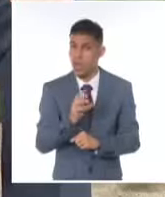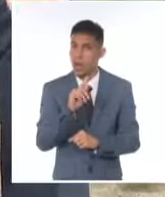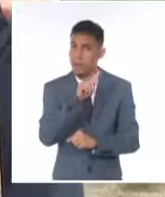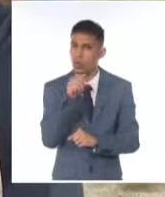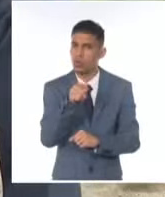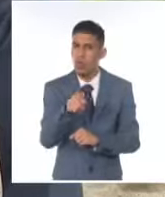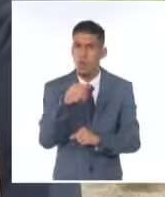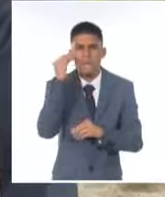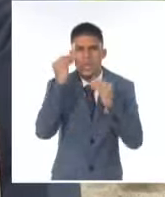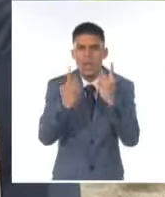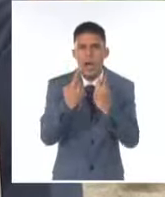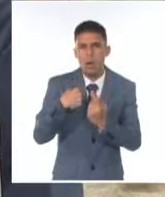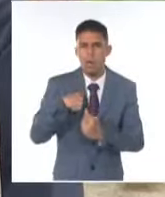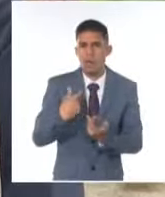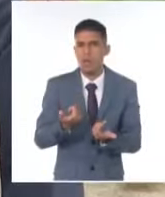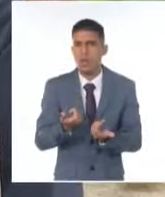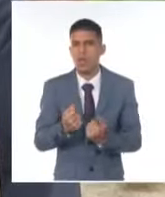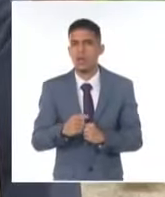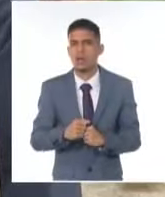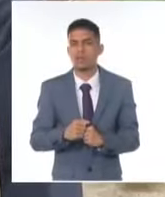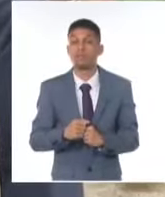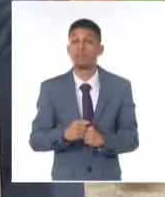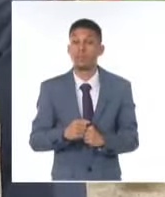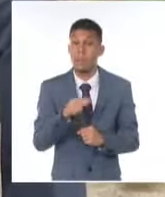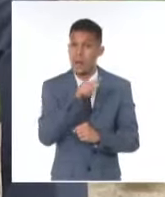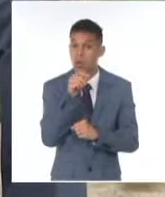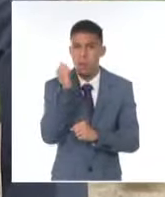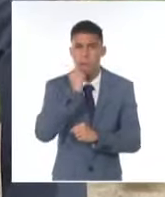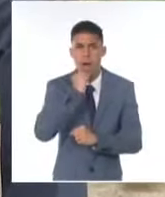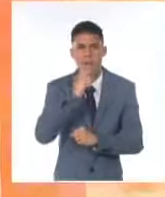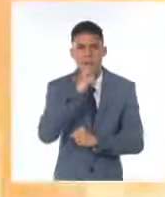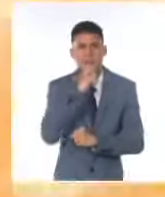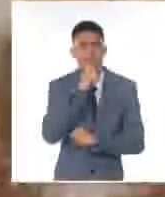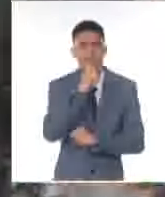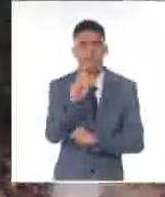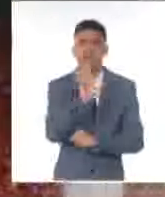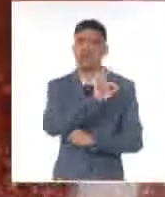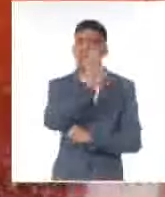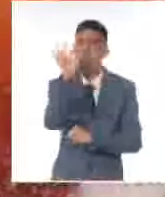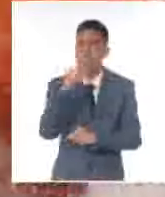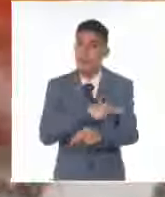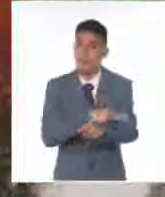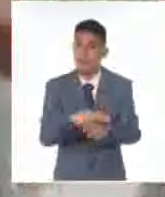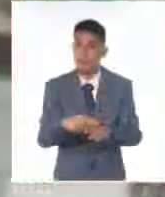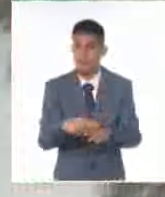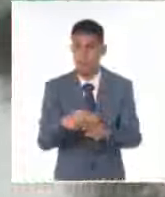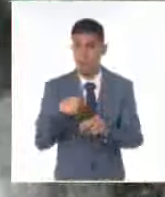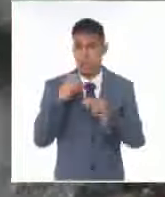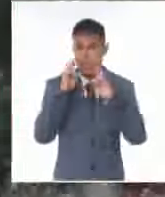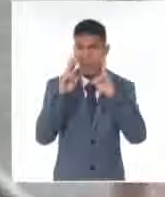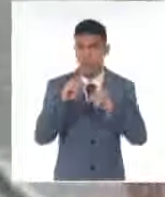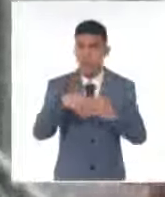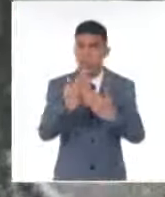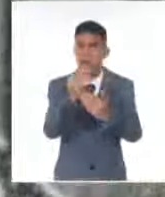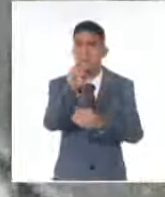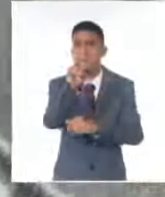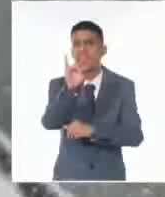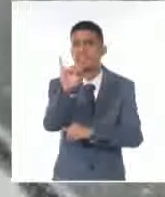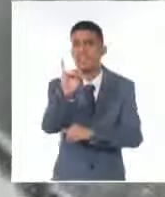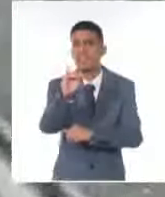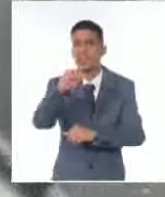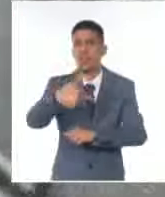Bueno, como has de comprender, fue la pregunta más difícil que me han hecho en mi vida. El día 26 de julio de